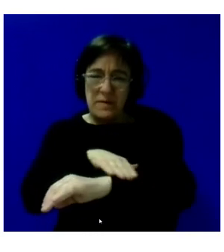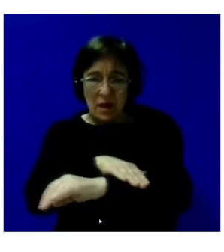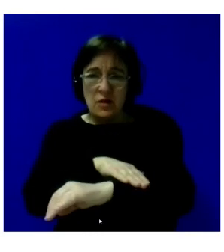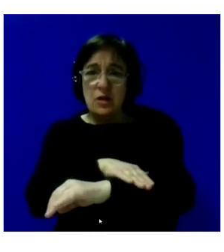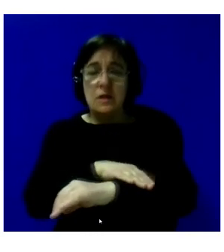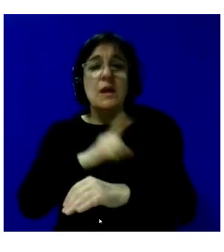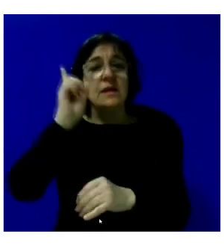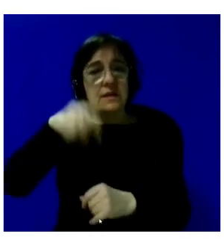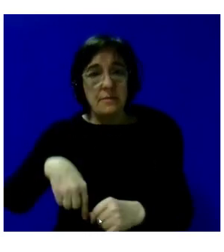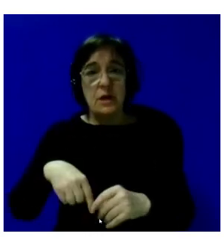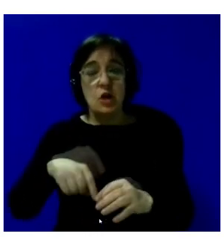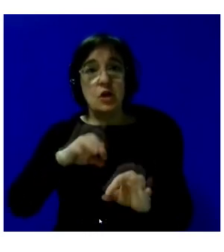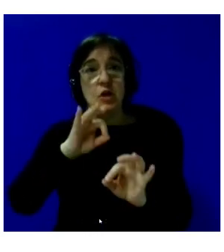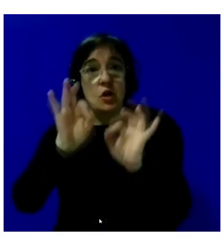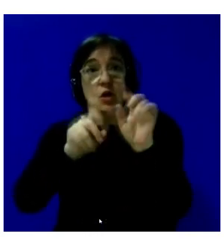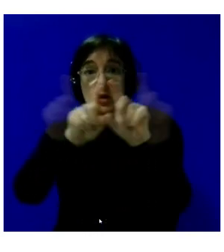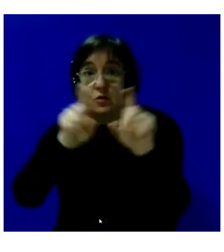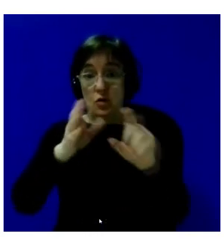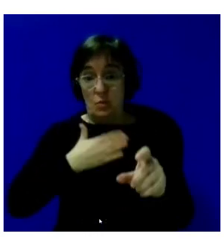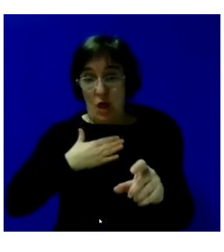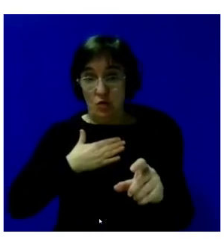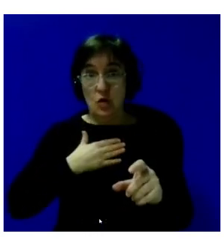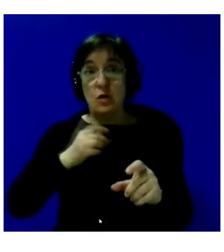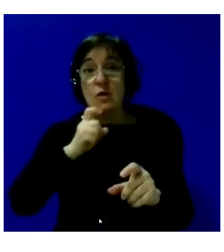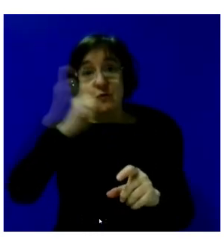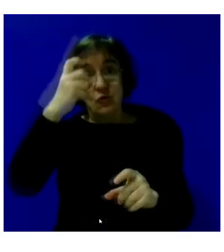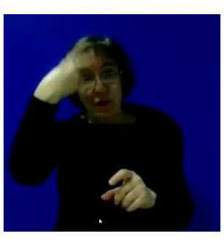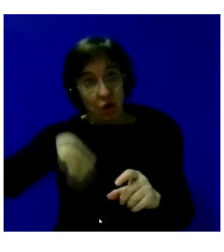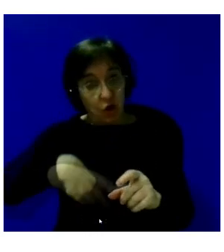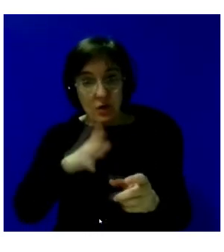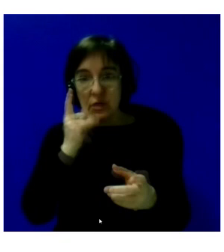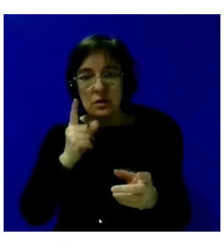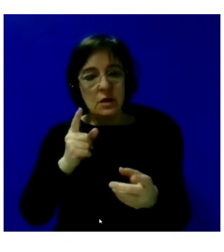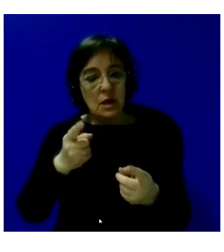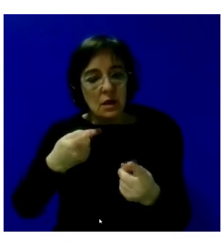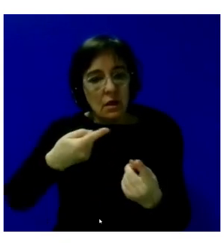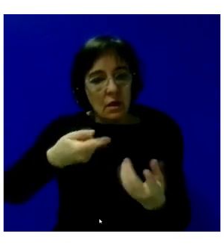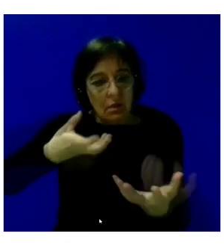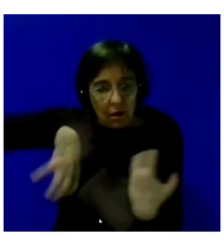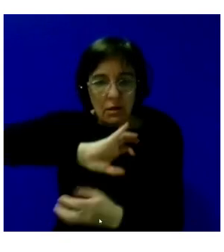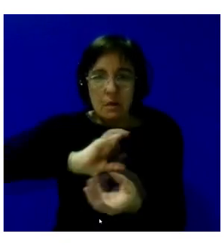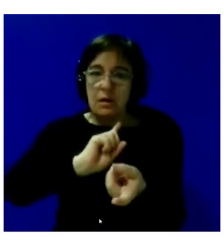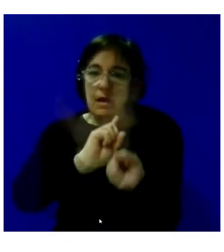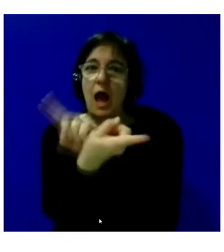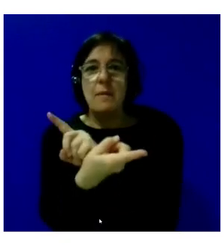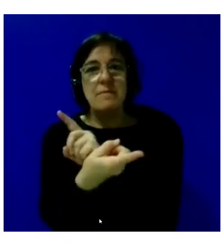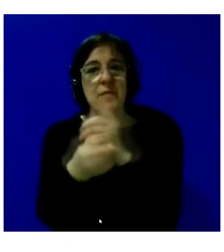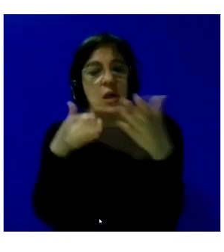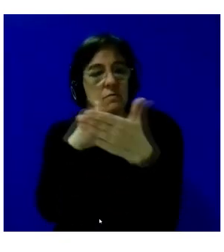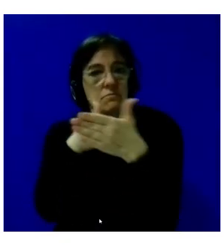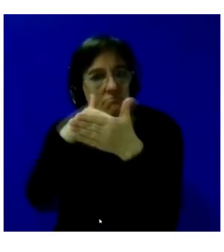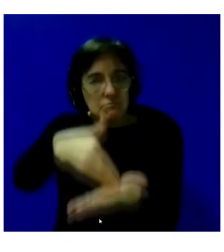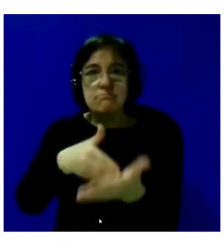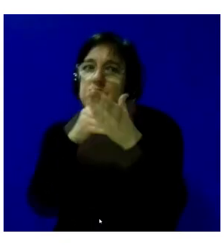y también de las organizaciones como Plena Inclusión o como Fundación ONCE, revertir los obstáculos, mover esos